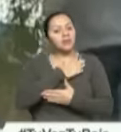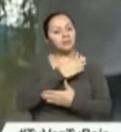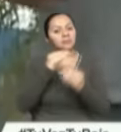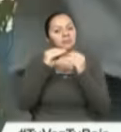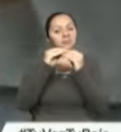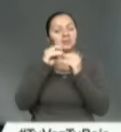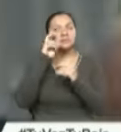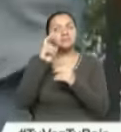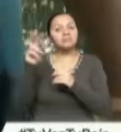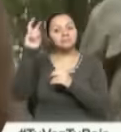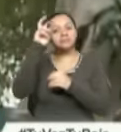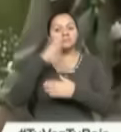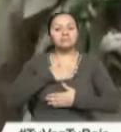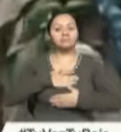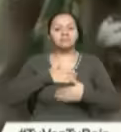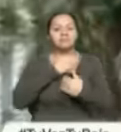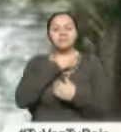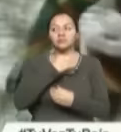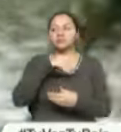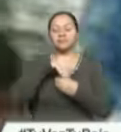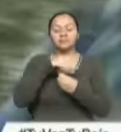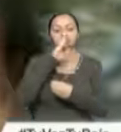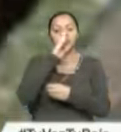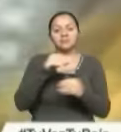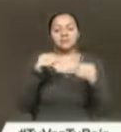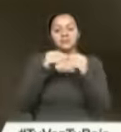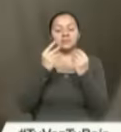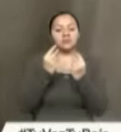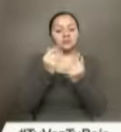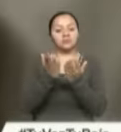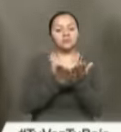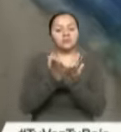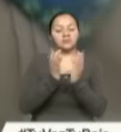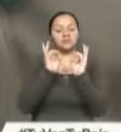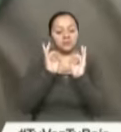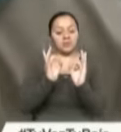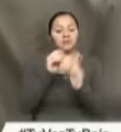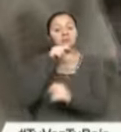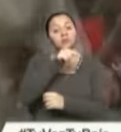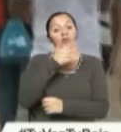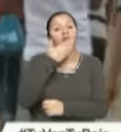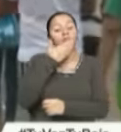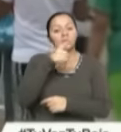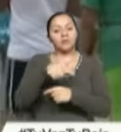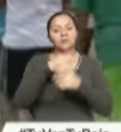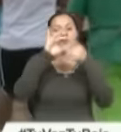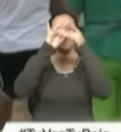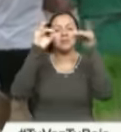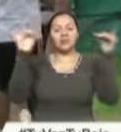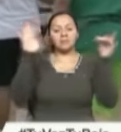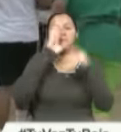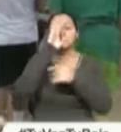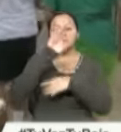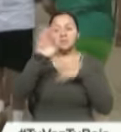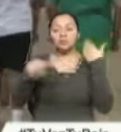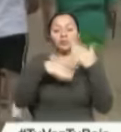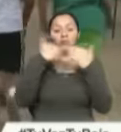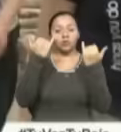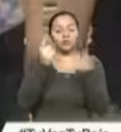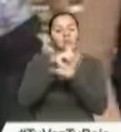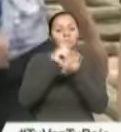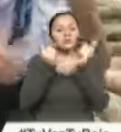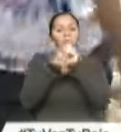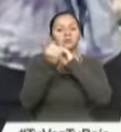aventura y las ganas de estar siempre listos para servir. Ese es precisamente el lema que les convoca en un